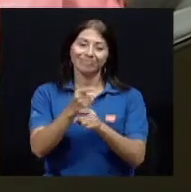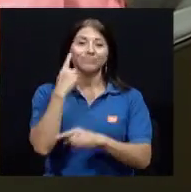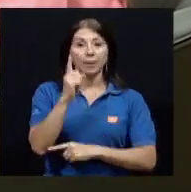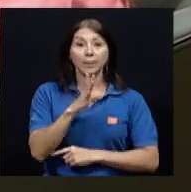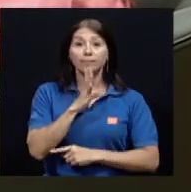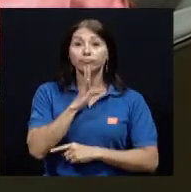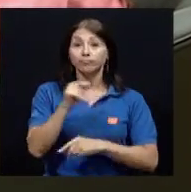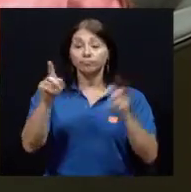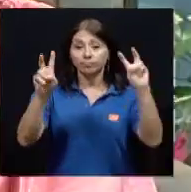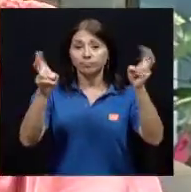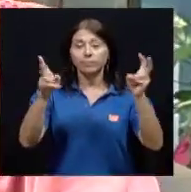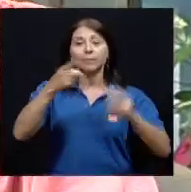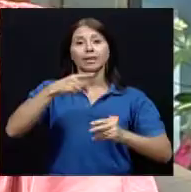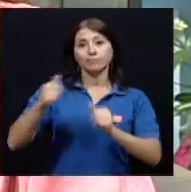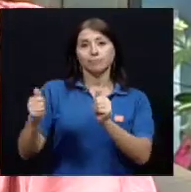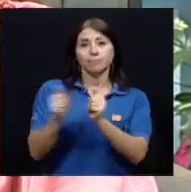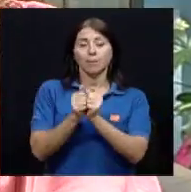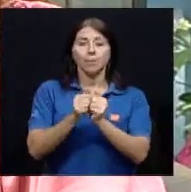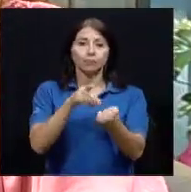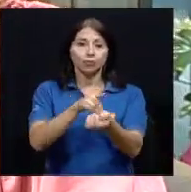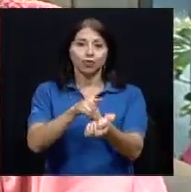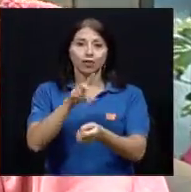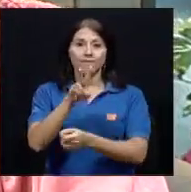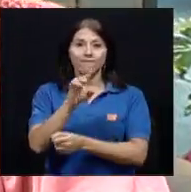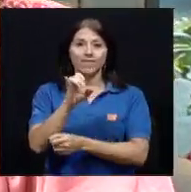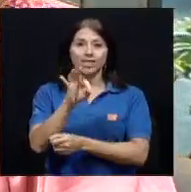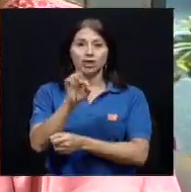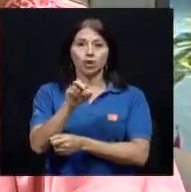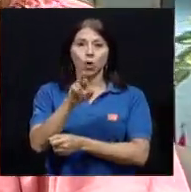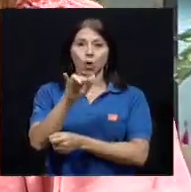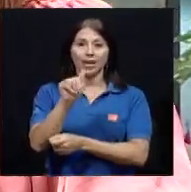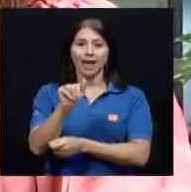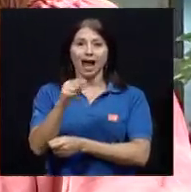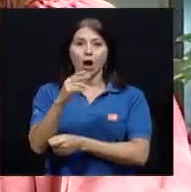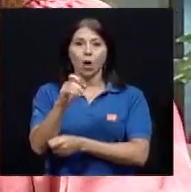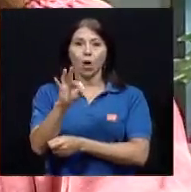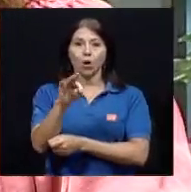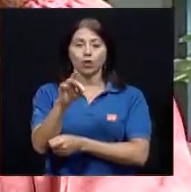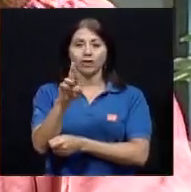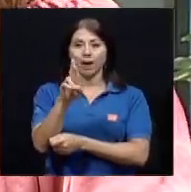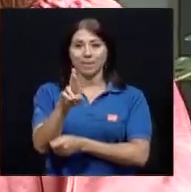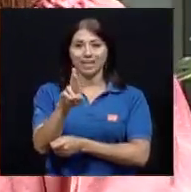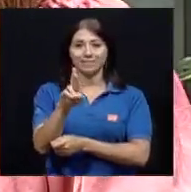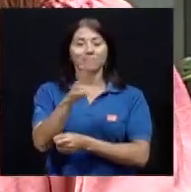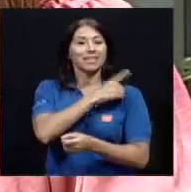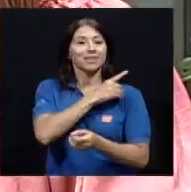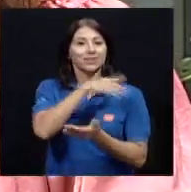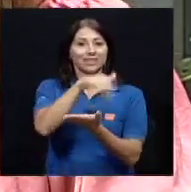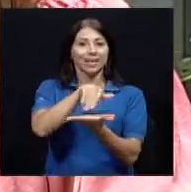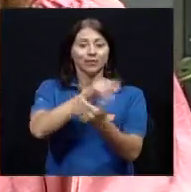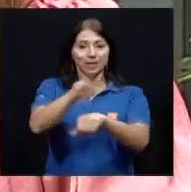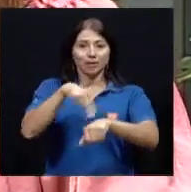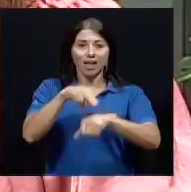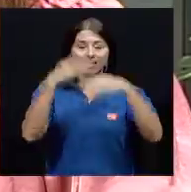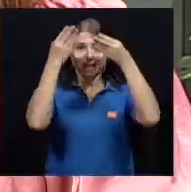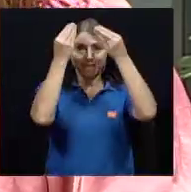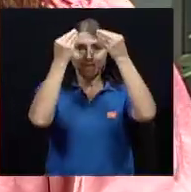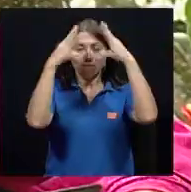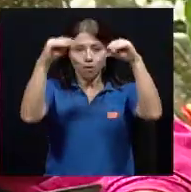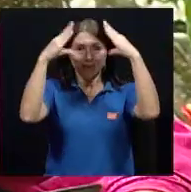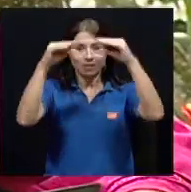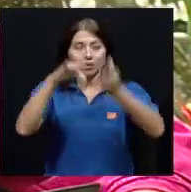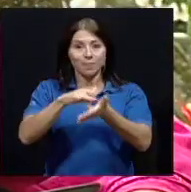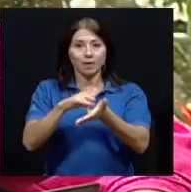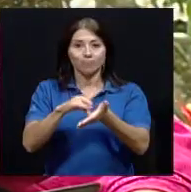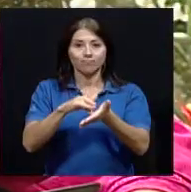para conversar sobre este tema entonces nos acompaña la doctora Victoria Hall Ramírez, ella es directora del Centro Nacional de Información de Medicamentos